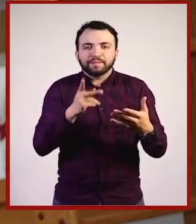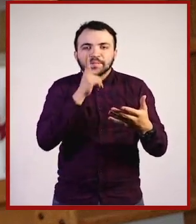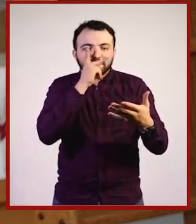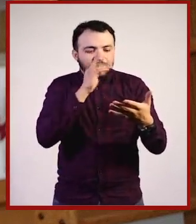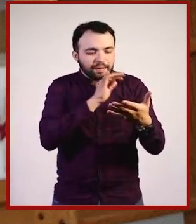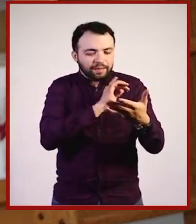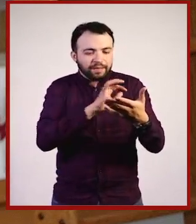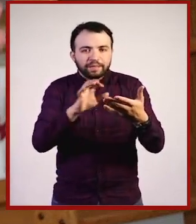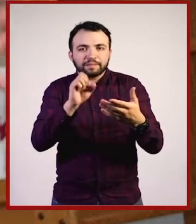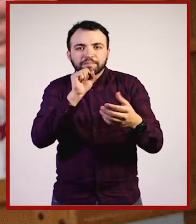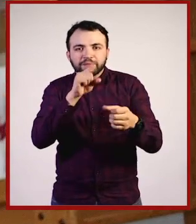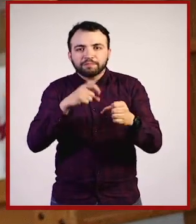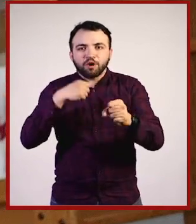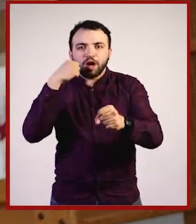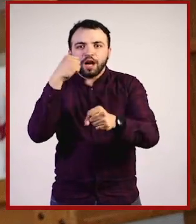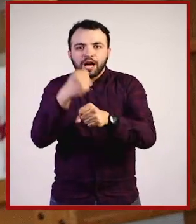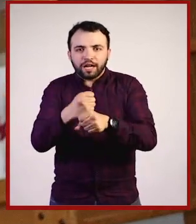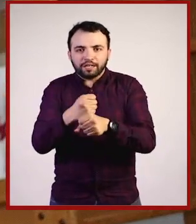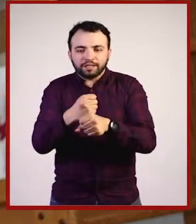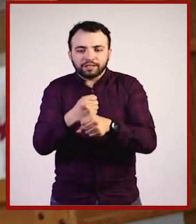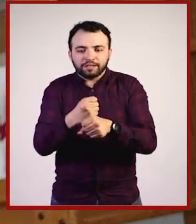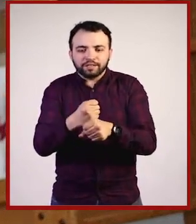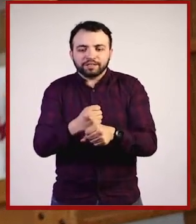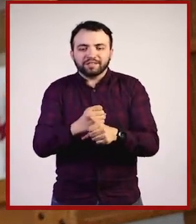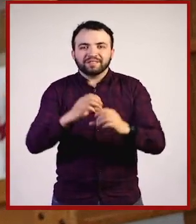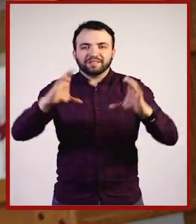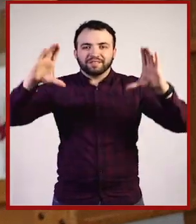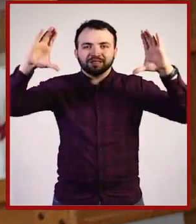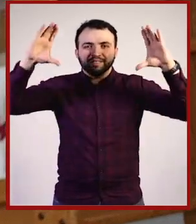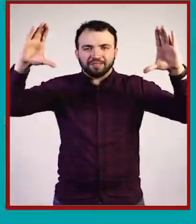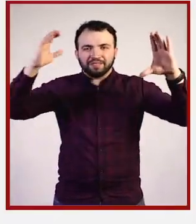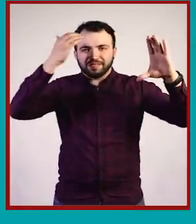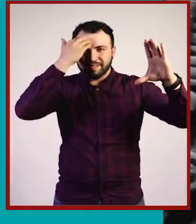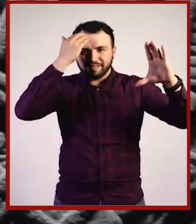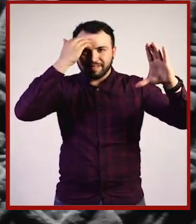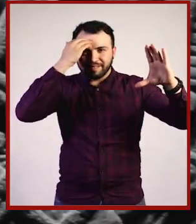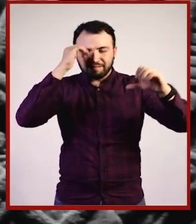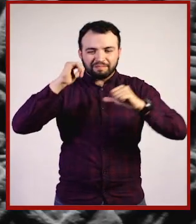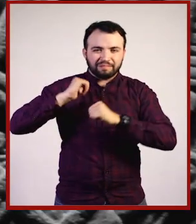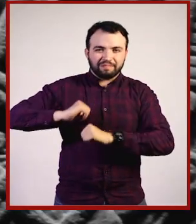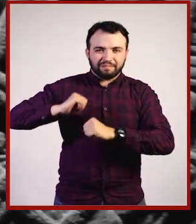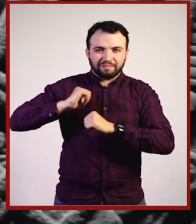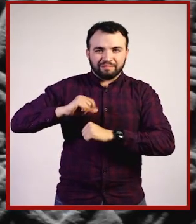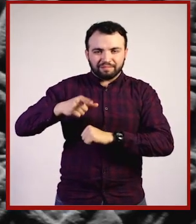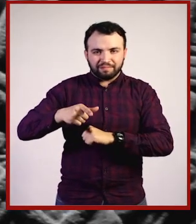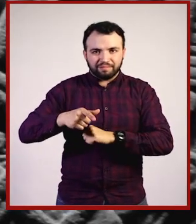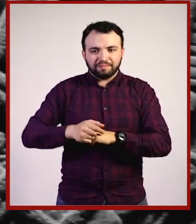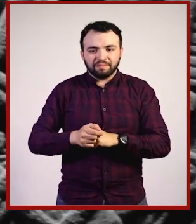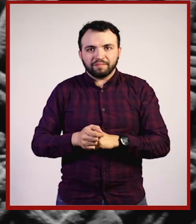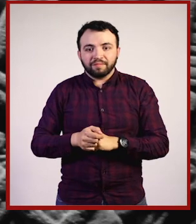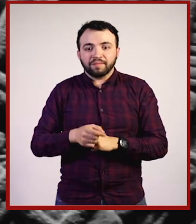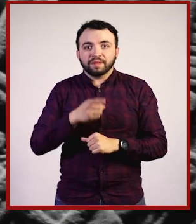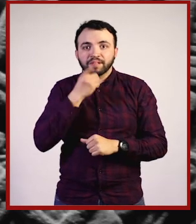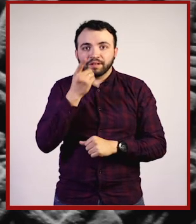cantidad de años que tiene el calendario azteca, la Piedra de Sol. Y ahí tiene este verso que dice, los otros todos que